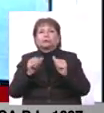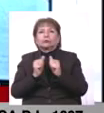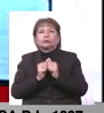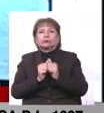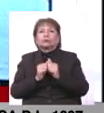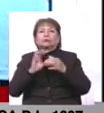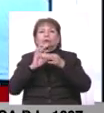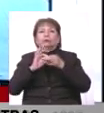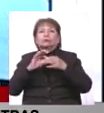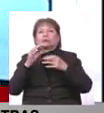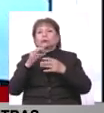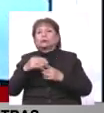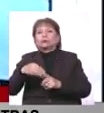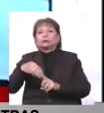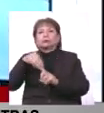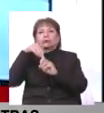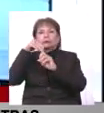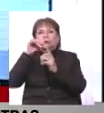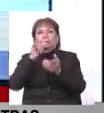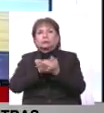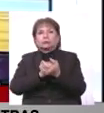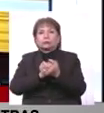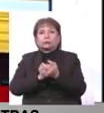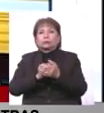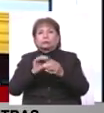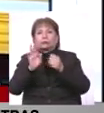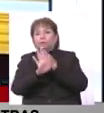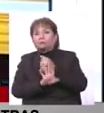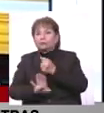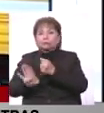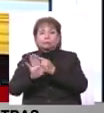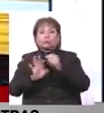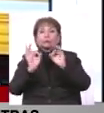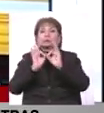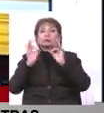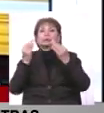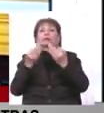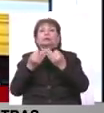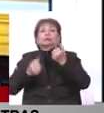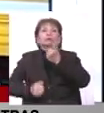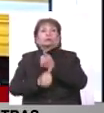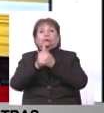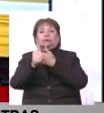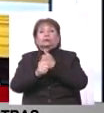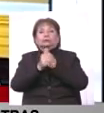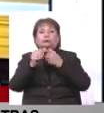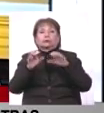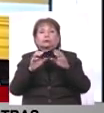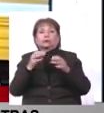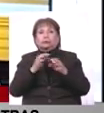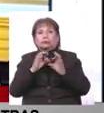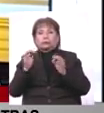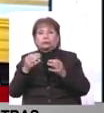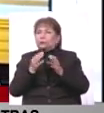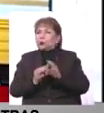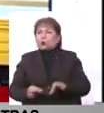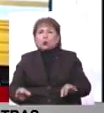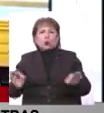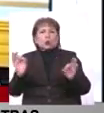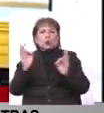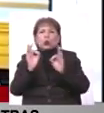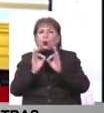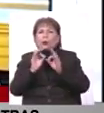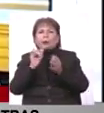unidad de protección especial, tanto en desprotección familiar como en riesgo de desprotección familiar, es muy importante.